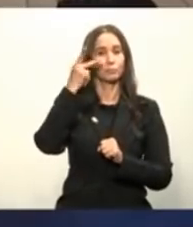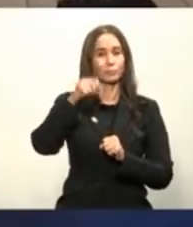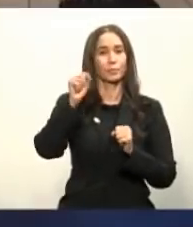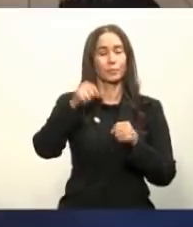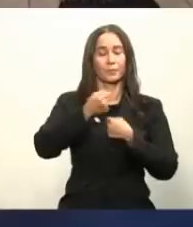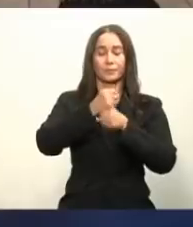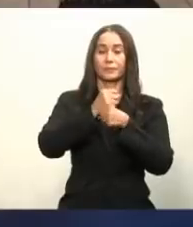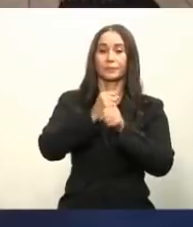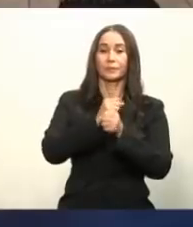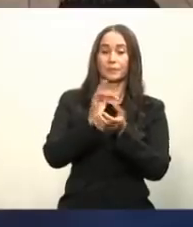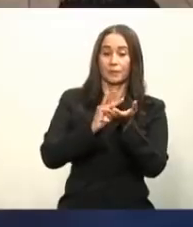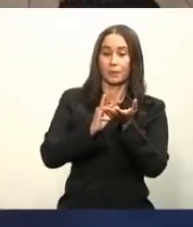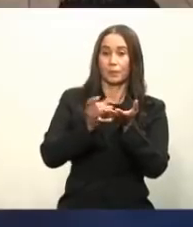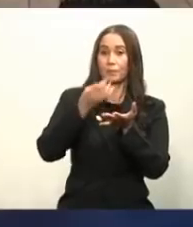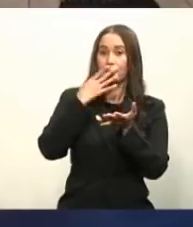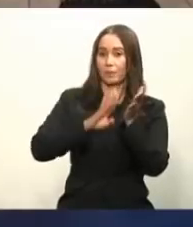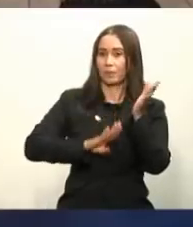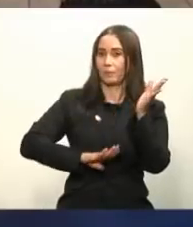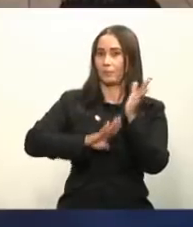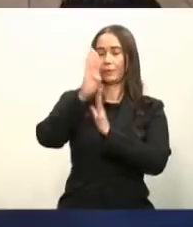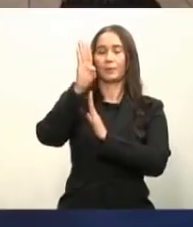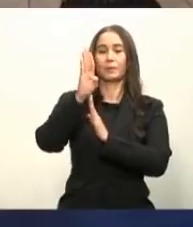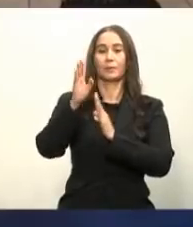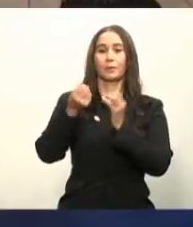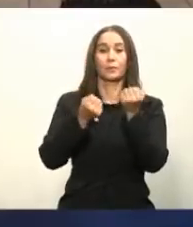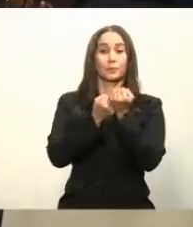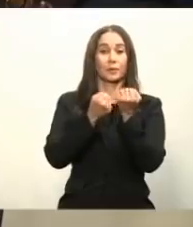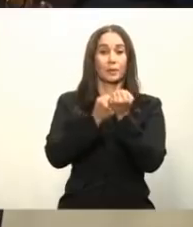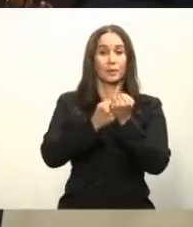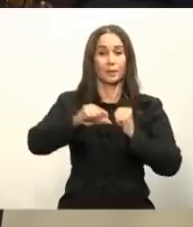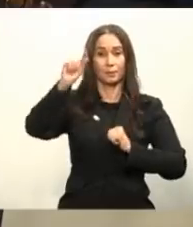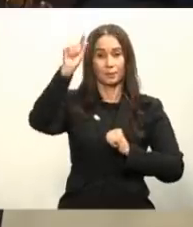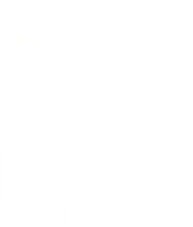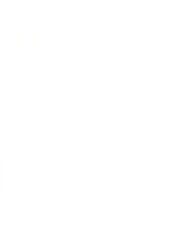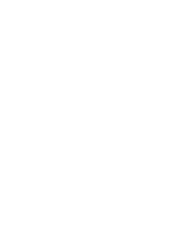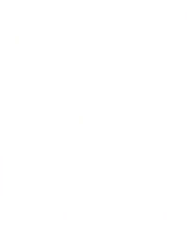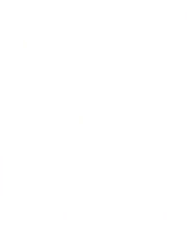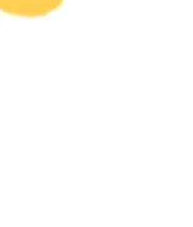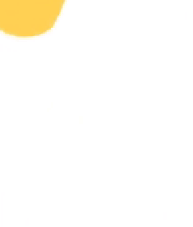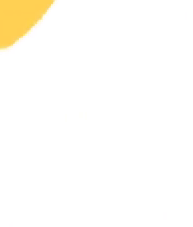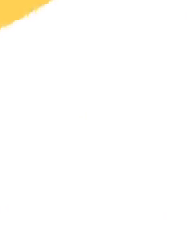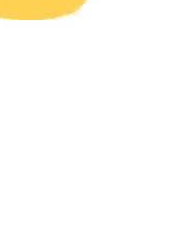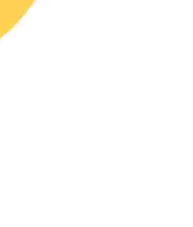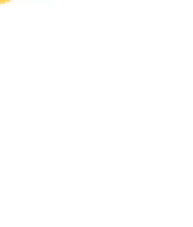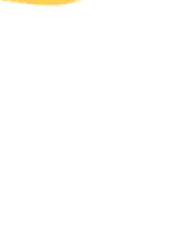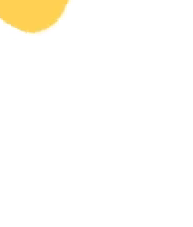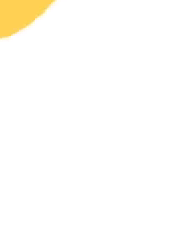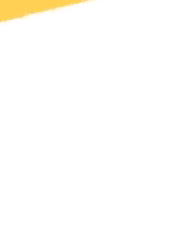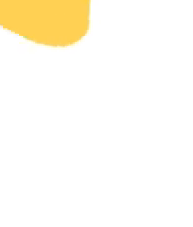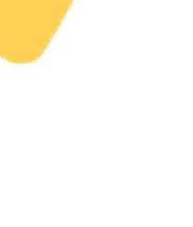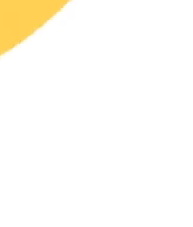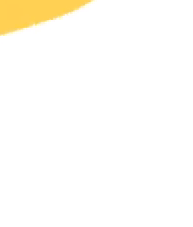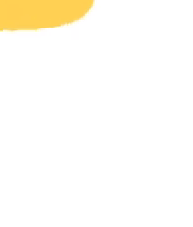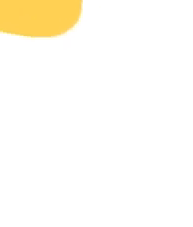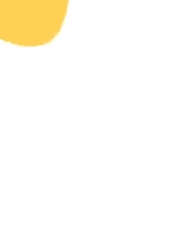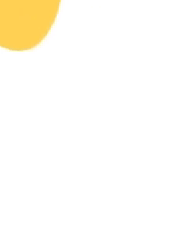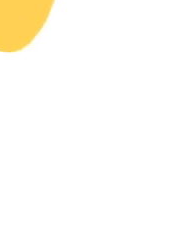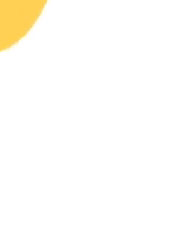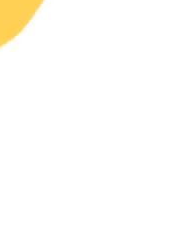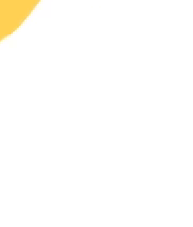producir los medicamentos más avanzados con el financiamiento que le vamos a dar a los laboratorios que que no ni ni ni ni